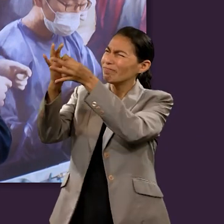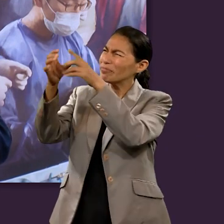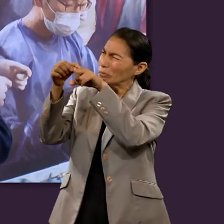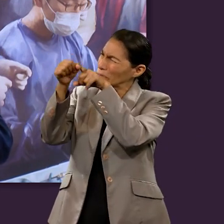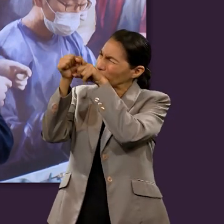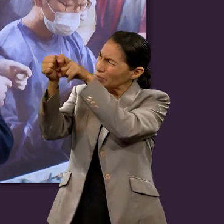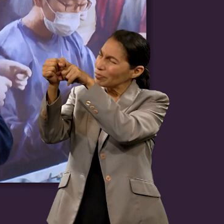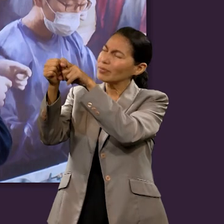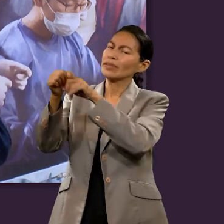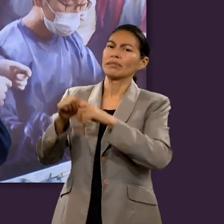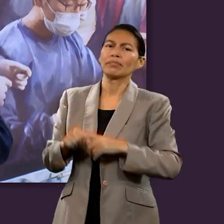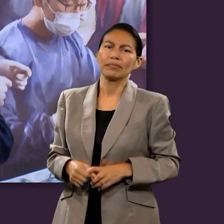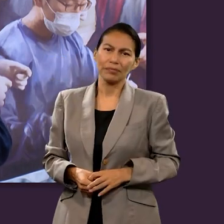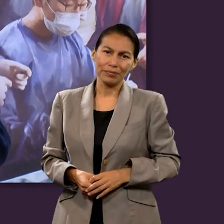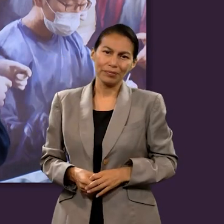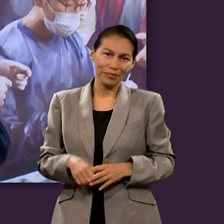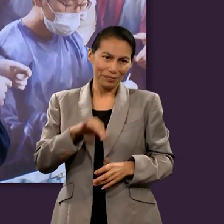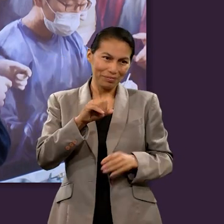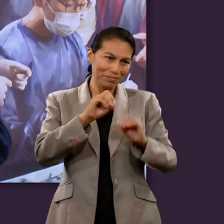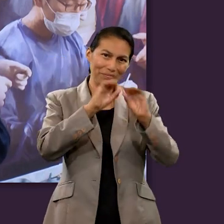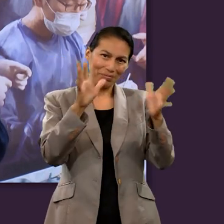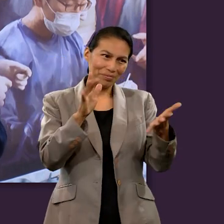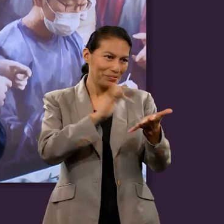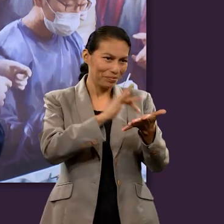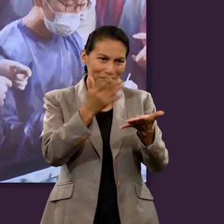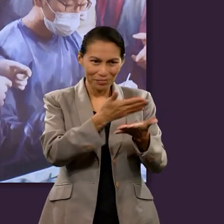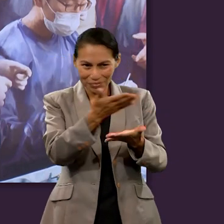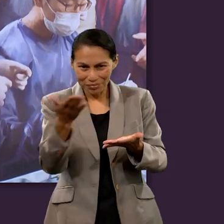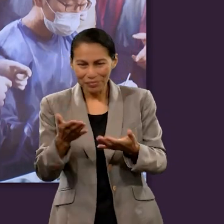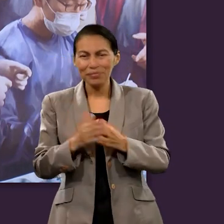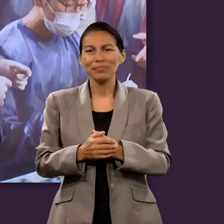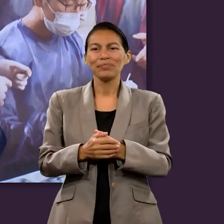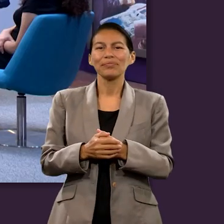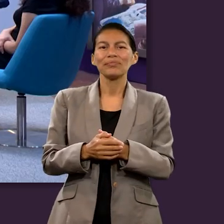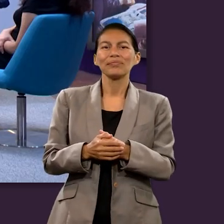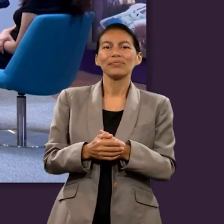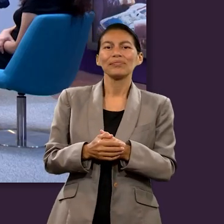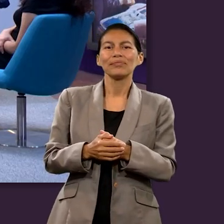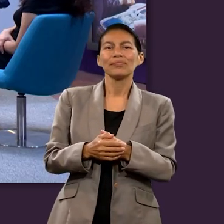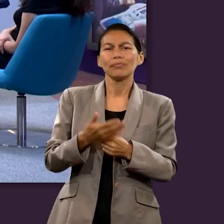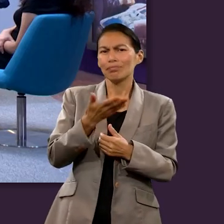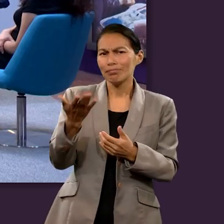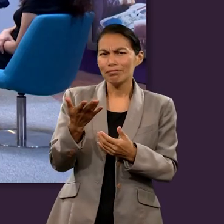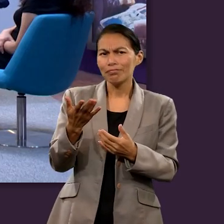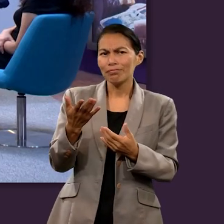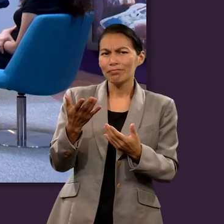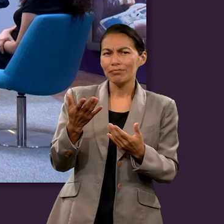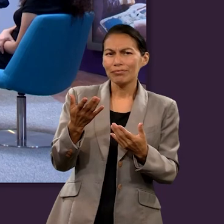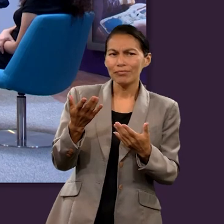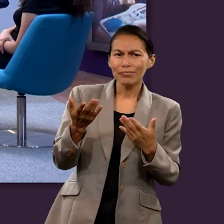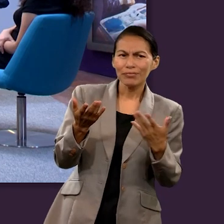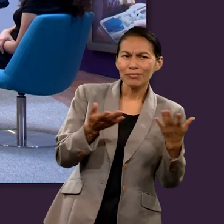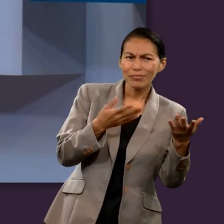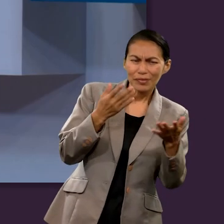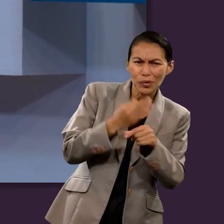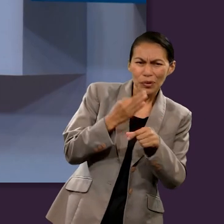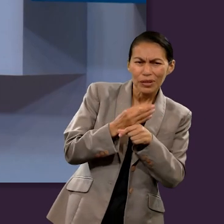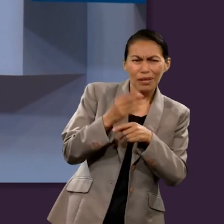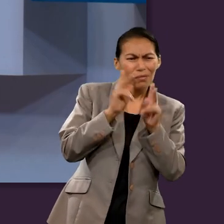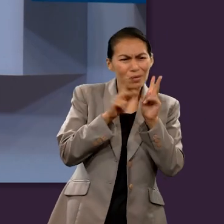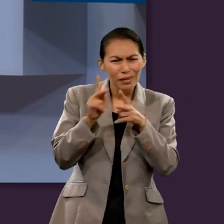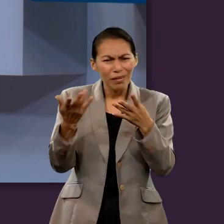cuando nosotros estemos confiando y dependiendo plenamente de Cristo claro que sí gracias a todos